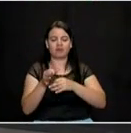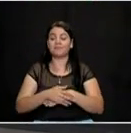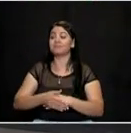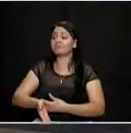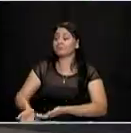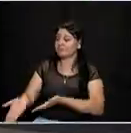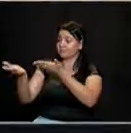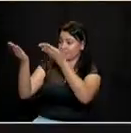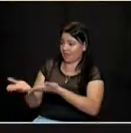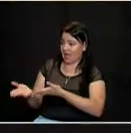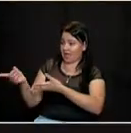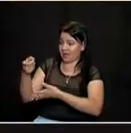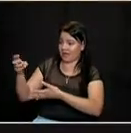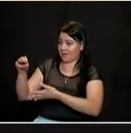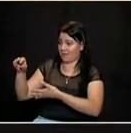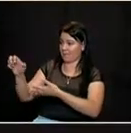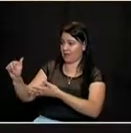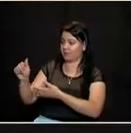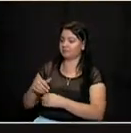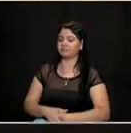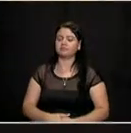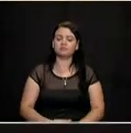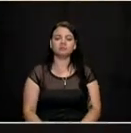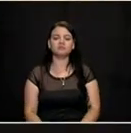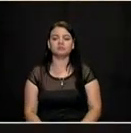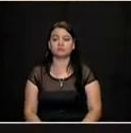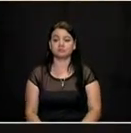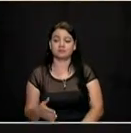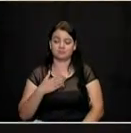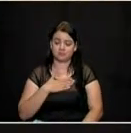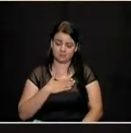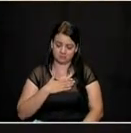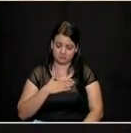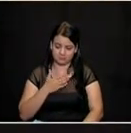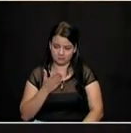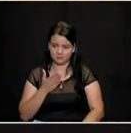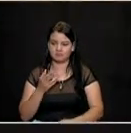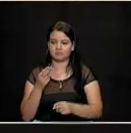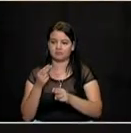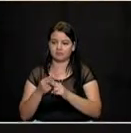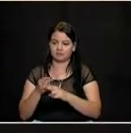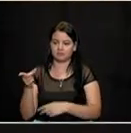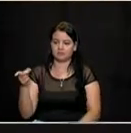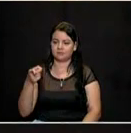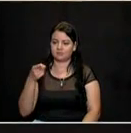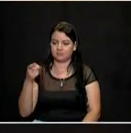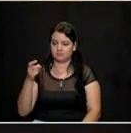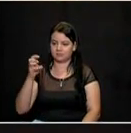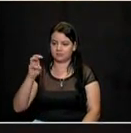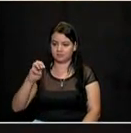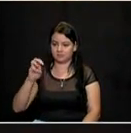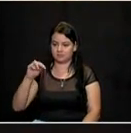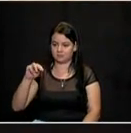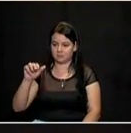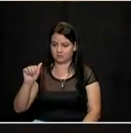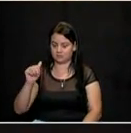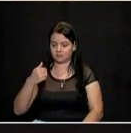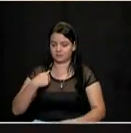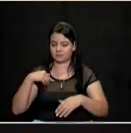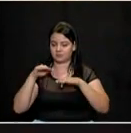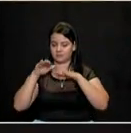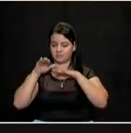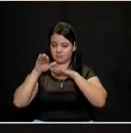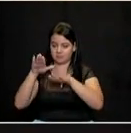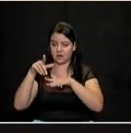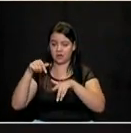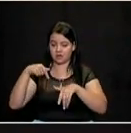Gema Mejía. Muy bien. Soy Gema Mejía, candidata a la alcaldía de Medellín por el Partido Colombia